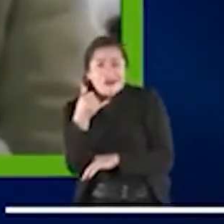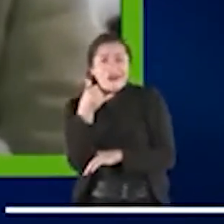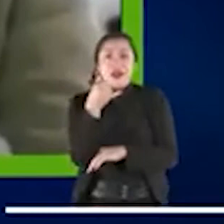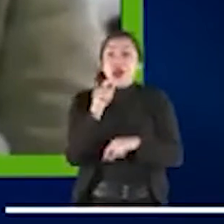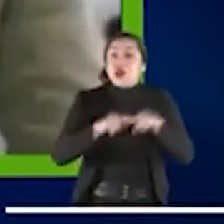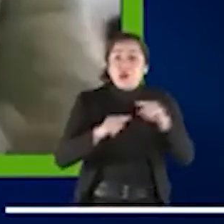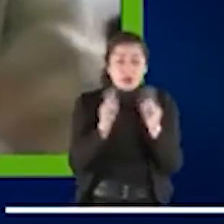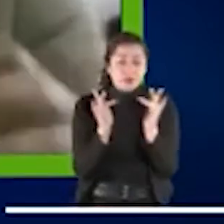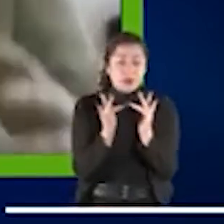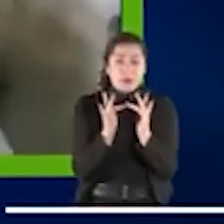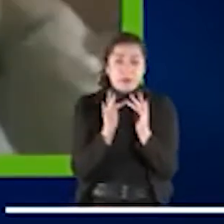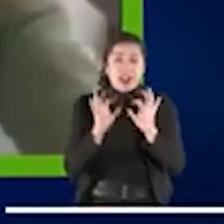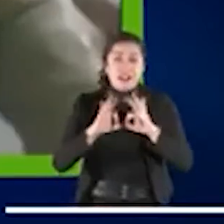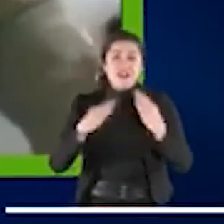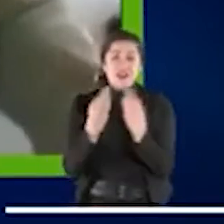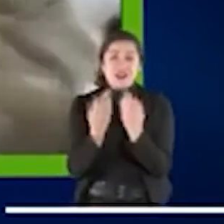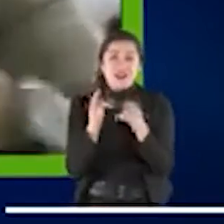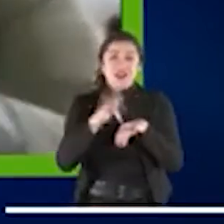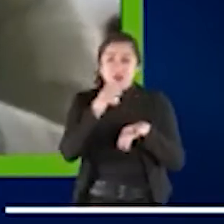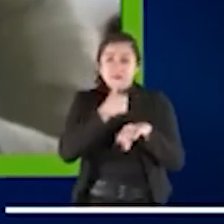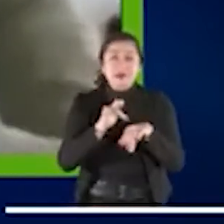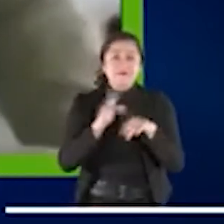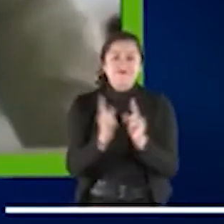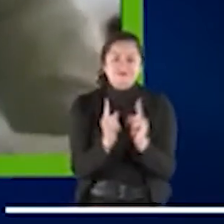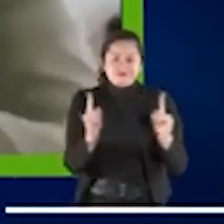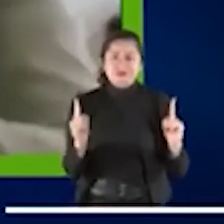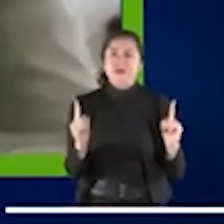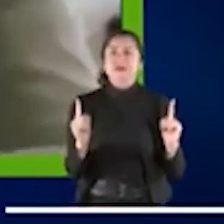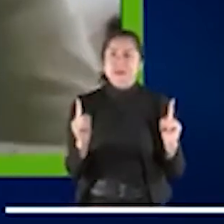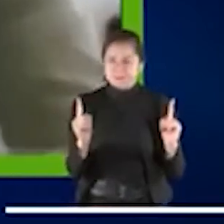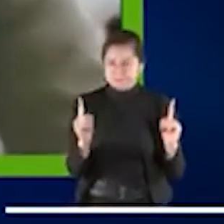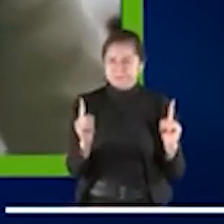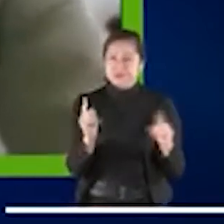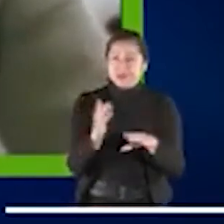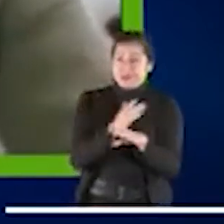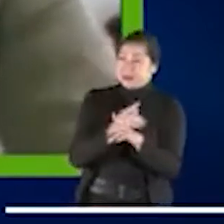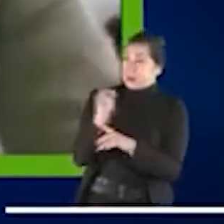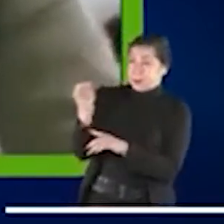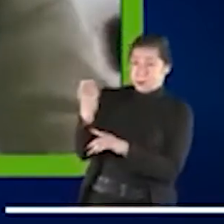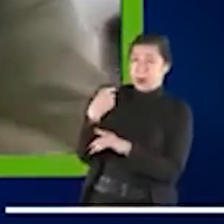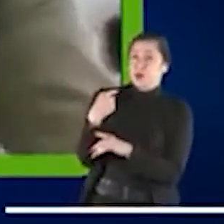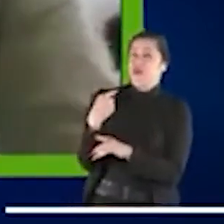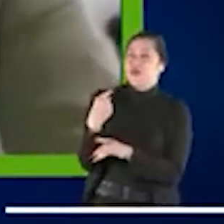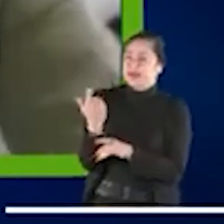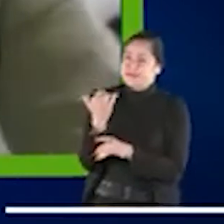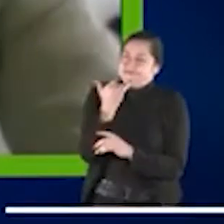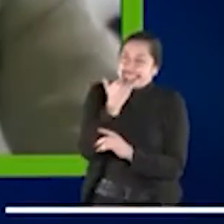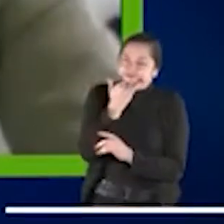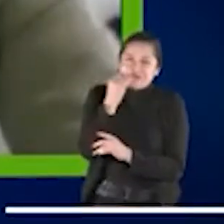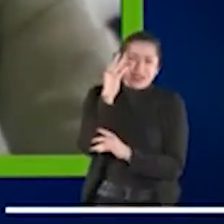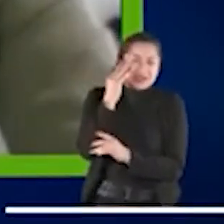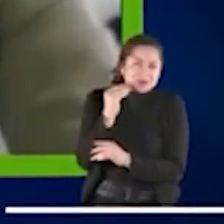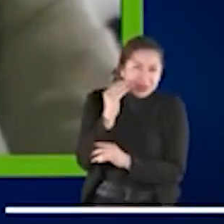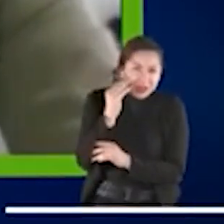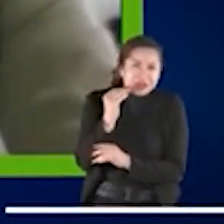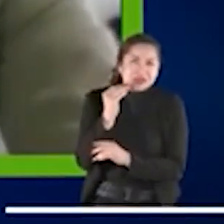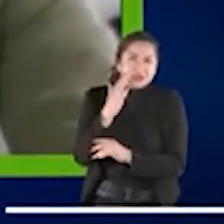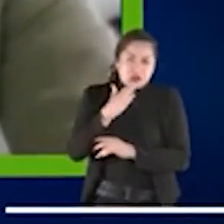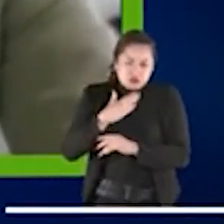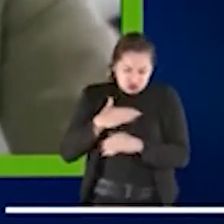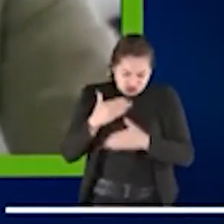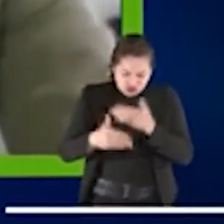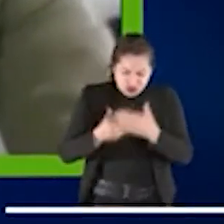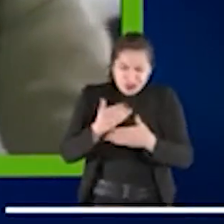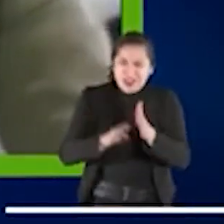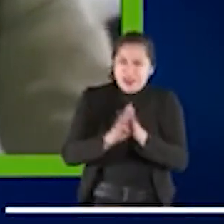físico con las familias. Por tanto, creo que respecto a la primera pregunta, en cuanto a reacciones, la propuesta que me gustaría lanzar